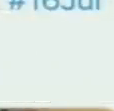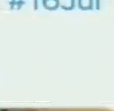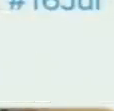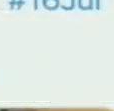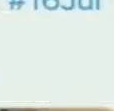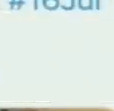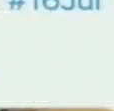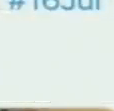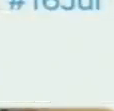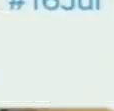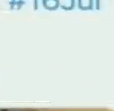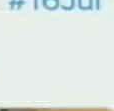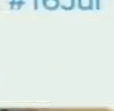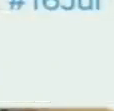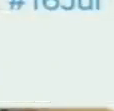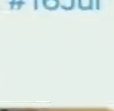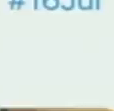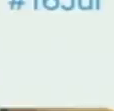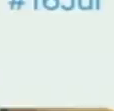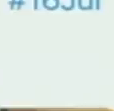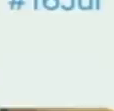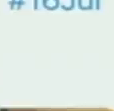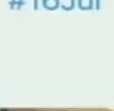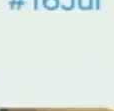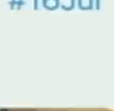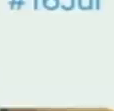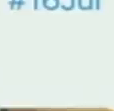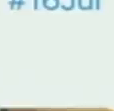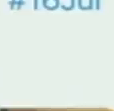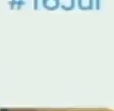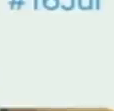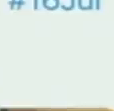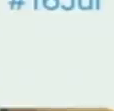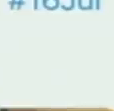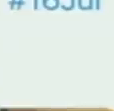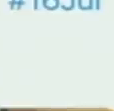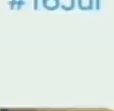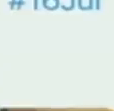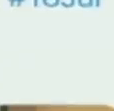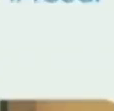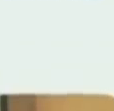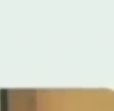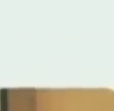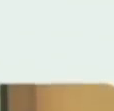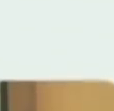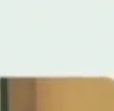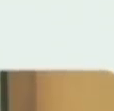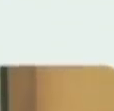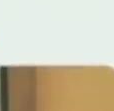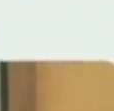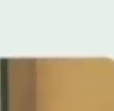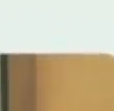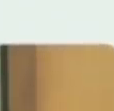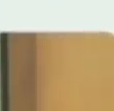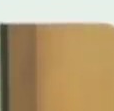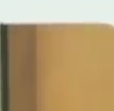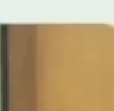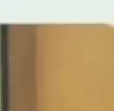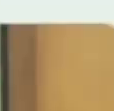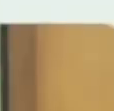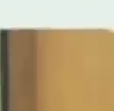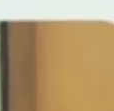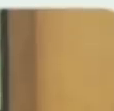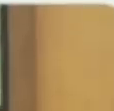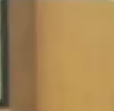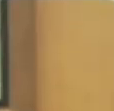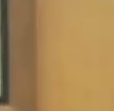la Cancillería que dice lo siguiente, Canciller Jorge Riaza participa en el segmento de alto nivel del foro político sobre el desarrollo sostenible de